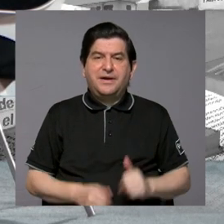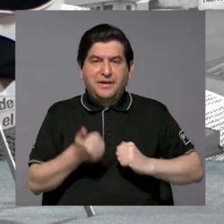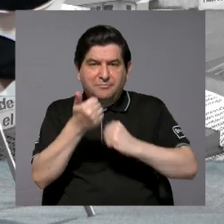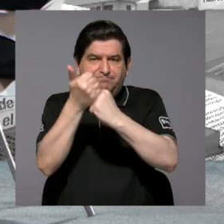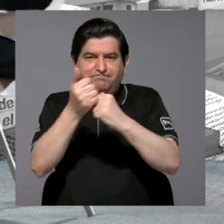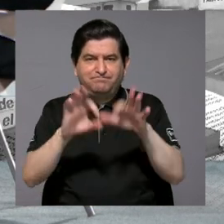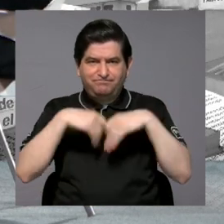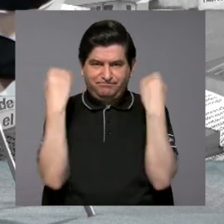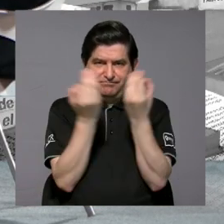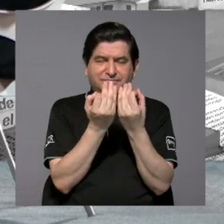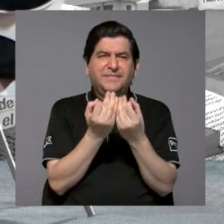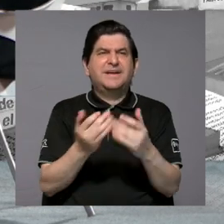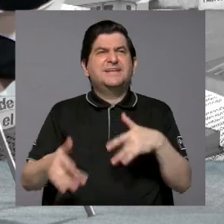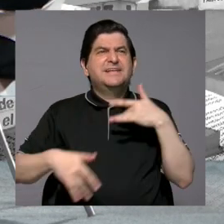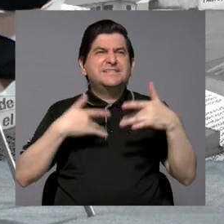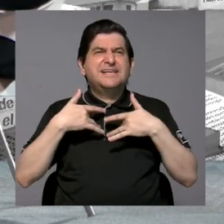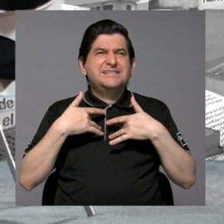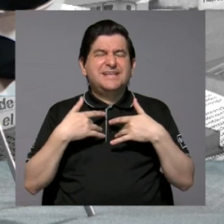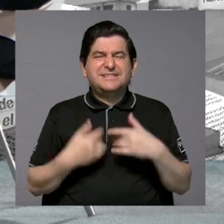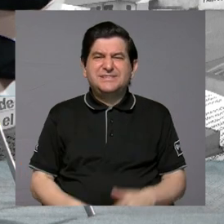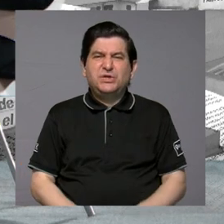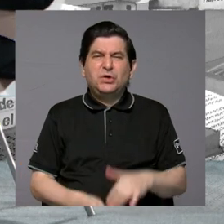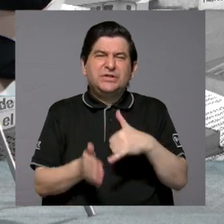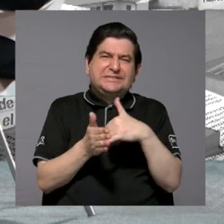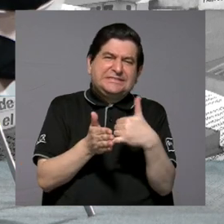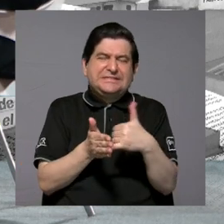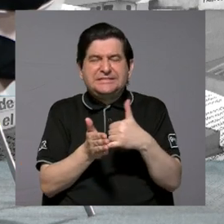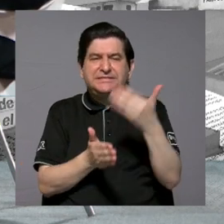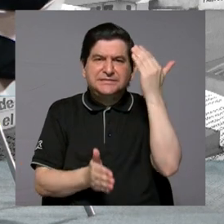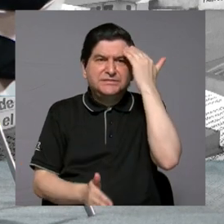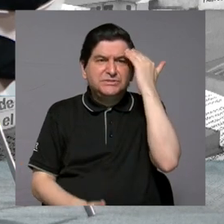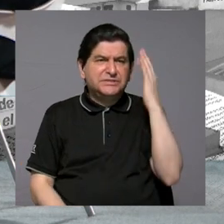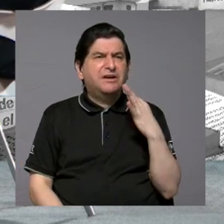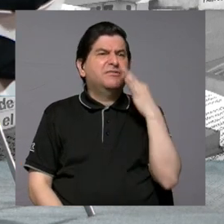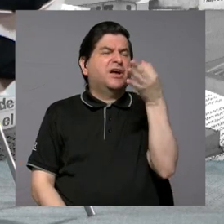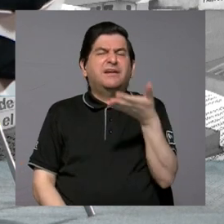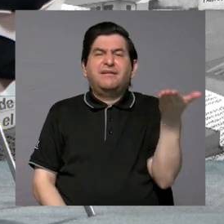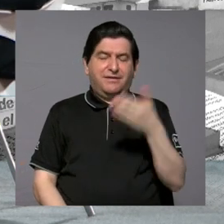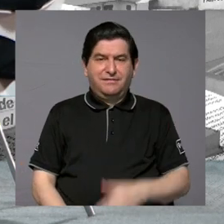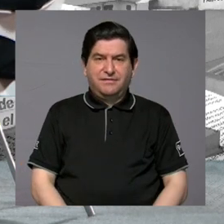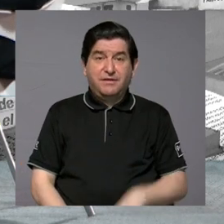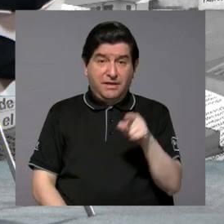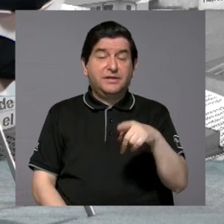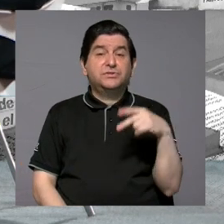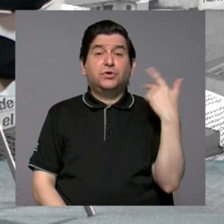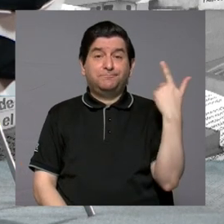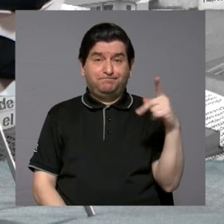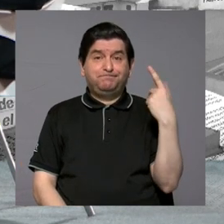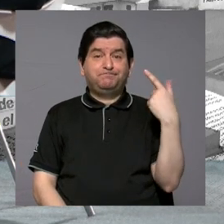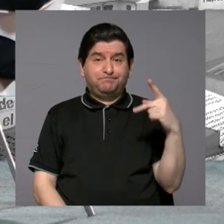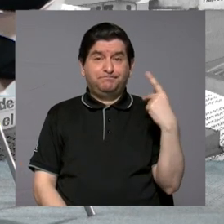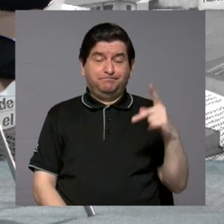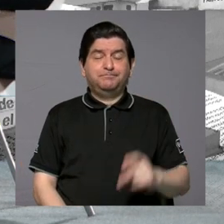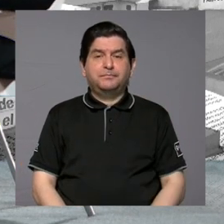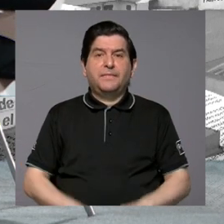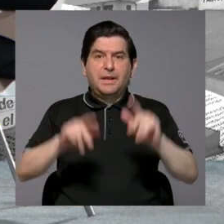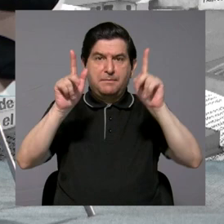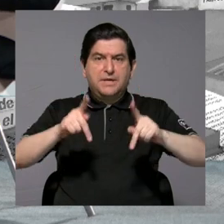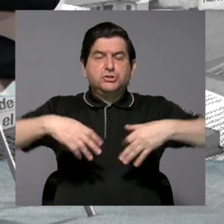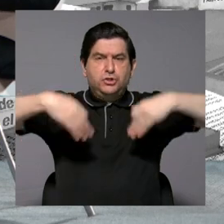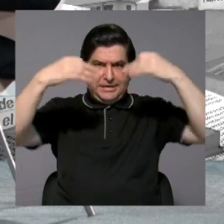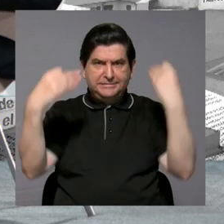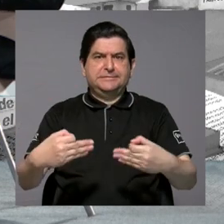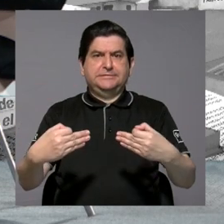como de inestabilidad, de que no sabemos hacia dónde vamos. Eso genera de alguna manera riesgo para quien toma